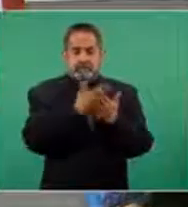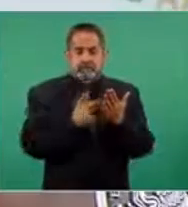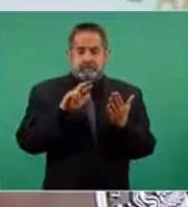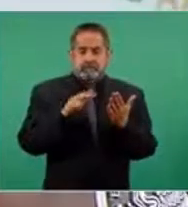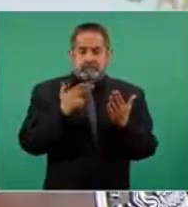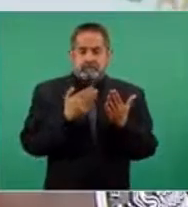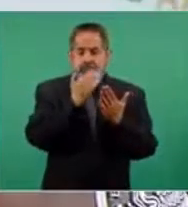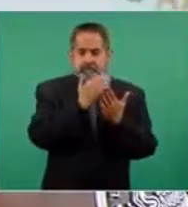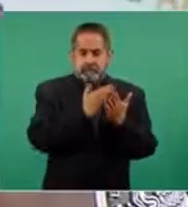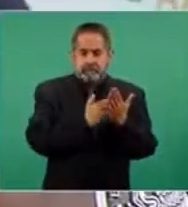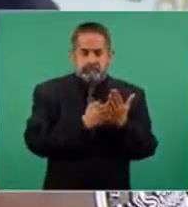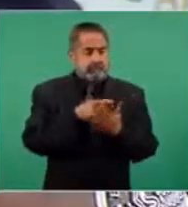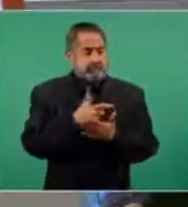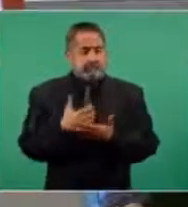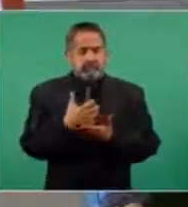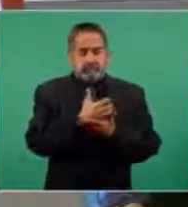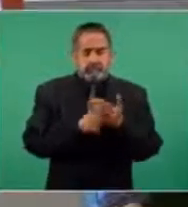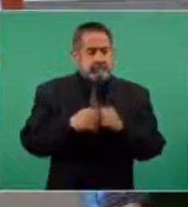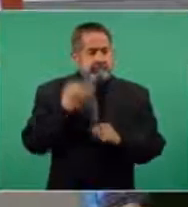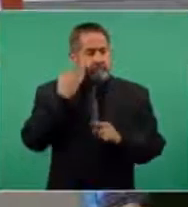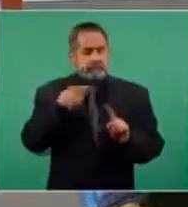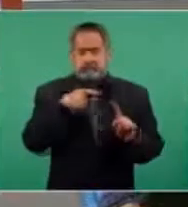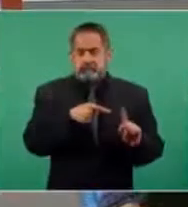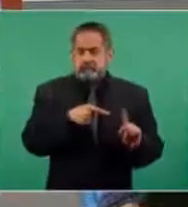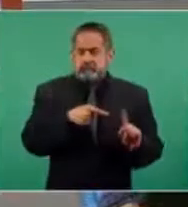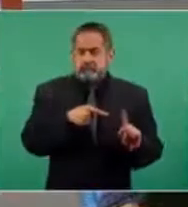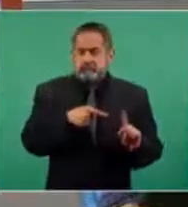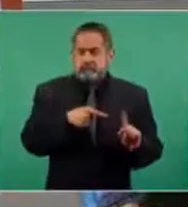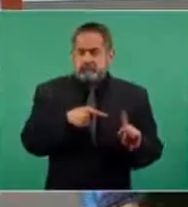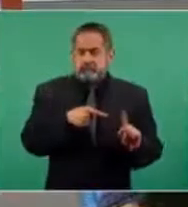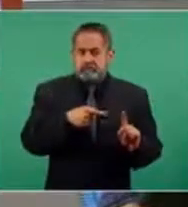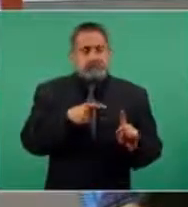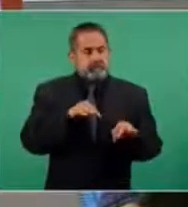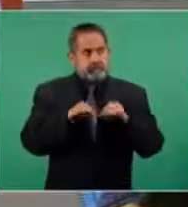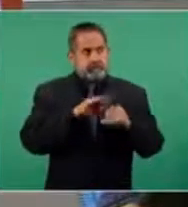se hizo un nivel salarial de 28 de jornada diurna.